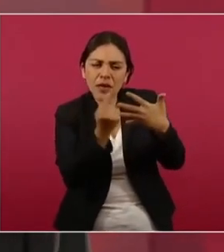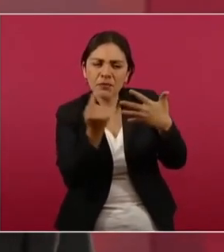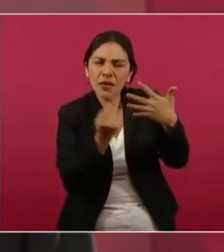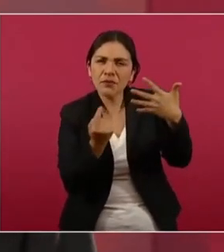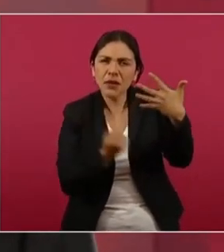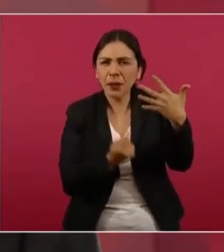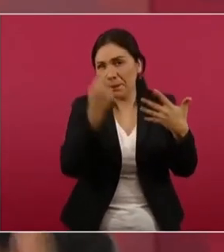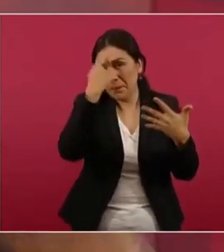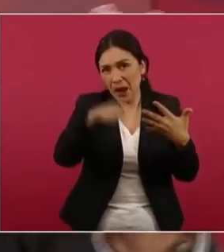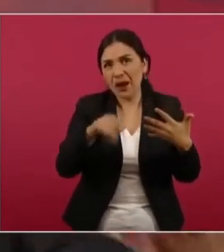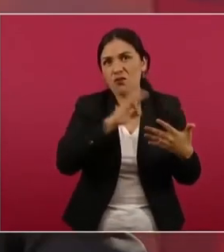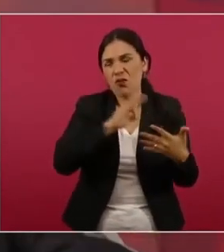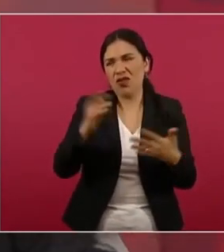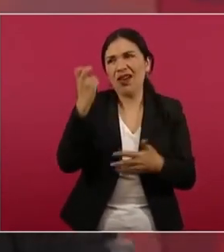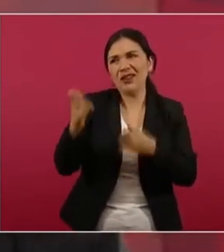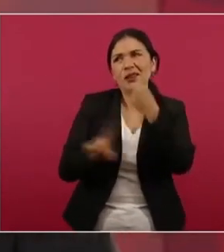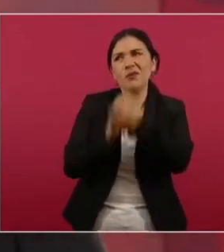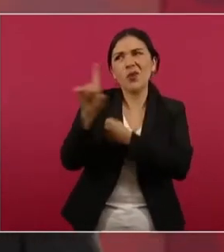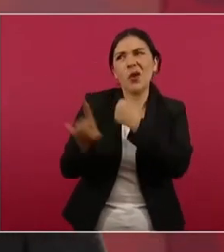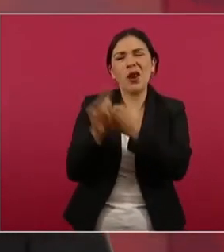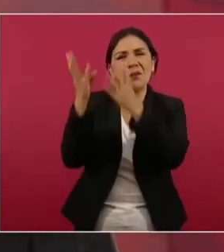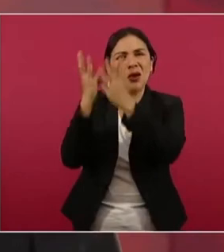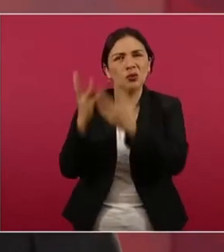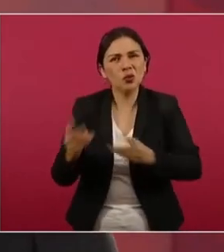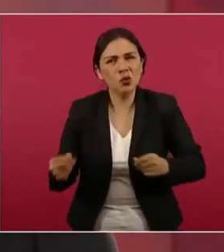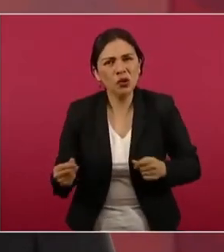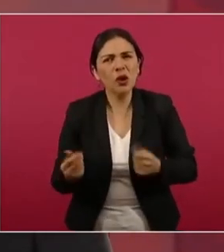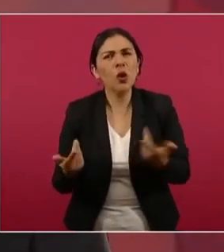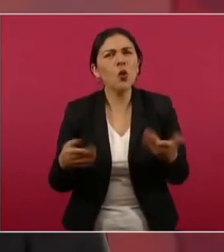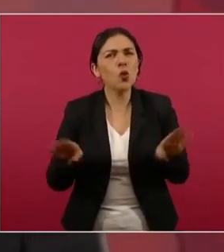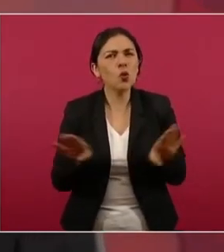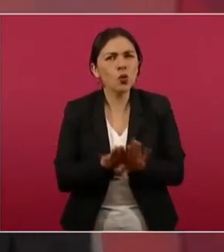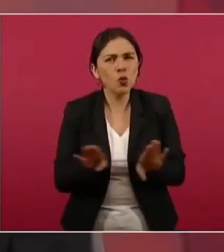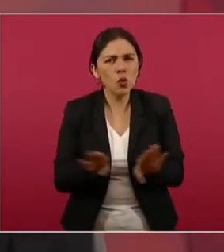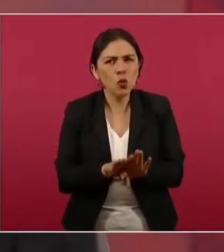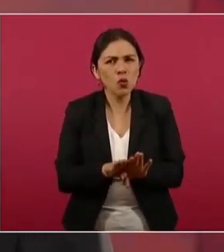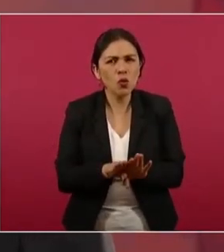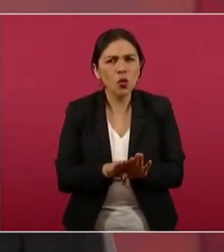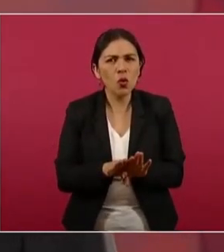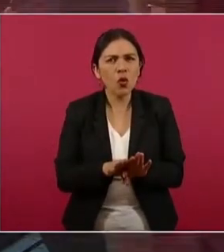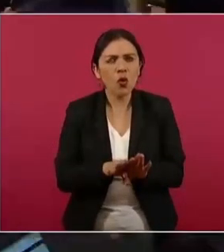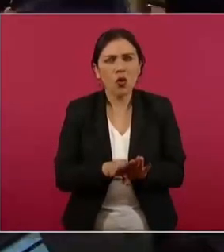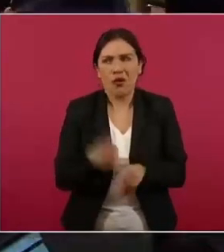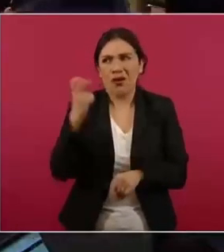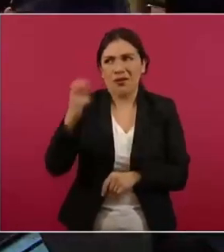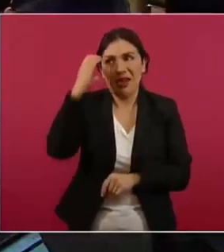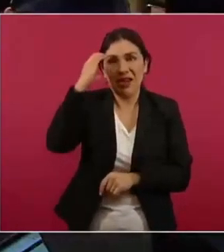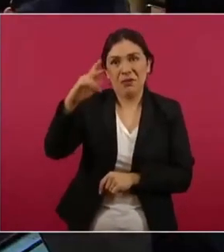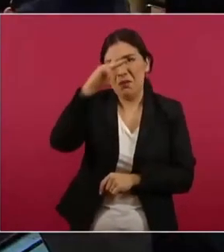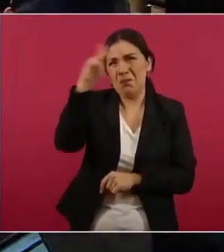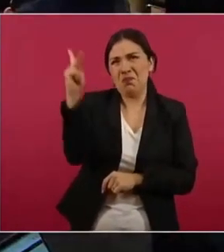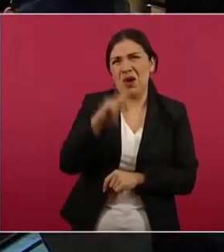para enfrentar el problema de la delincuencia.